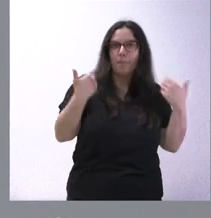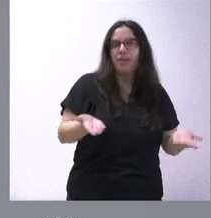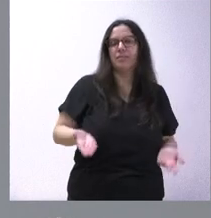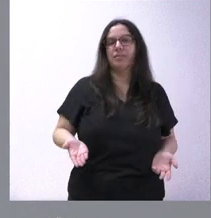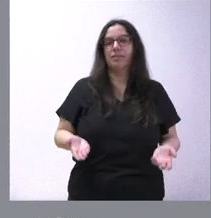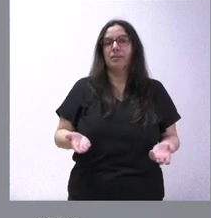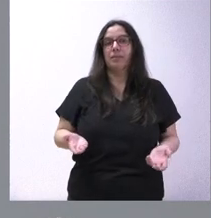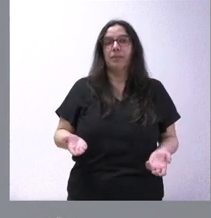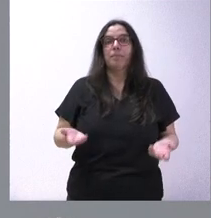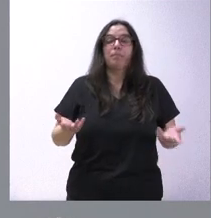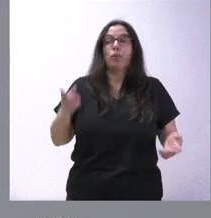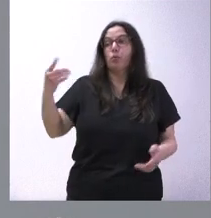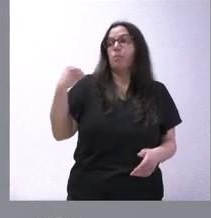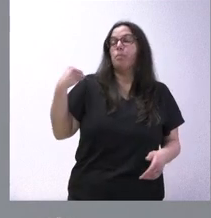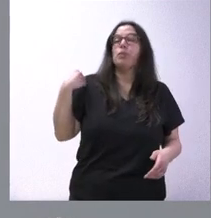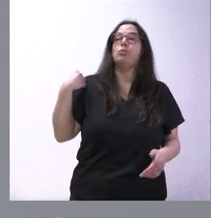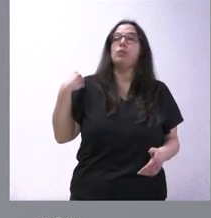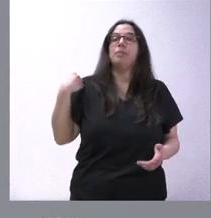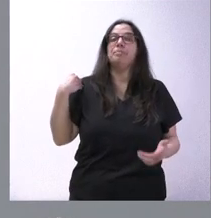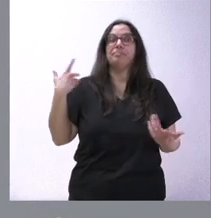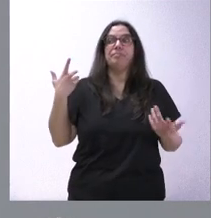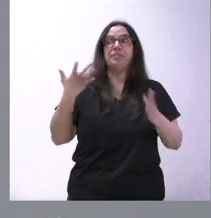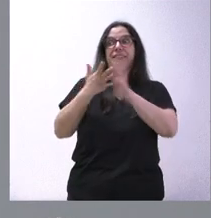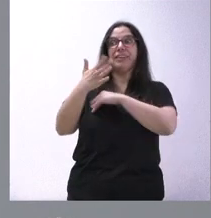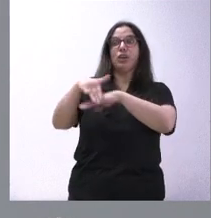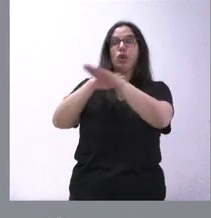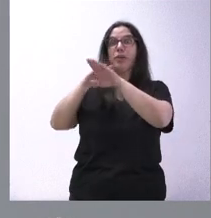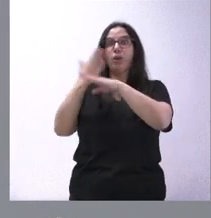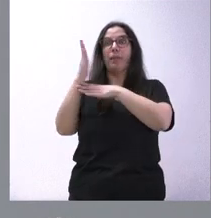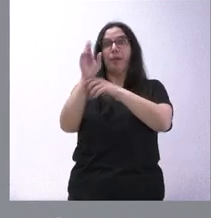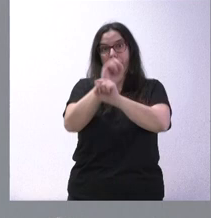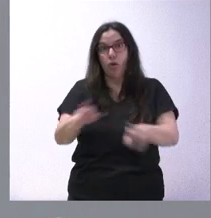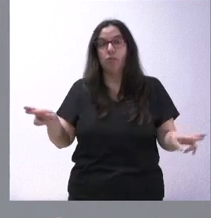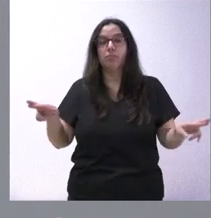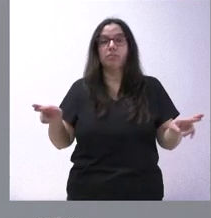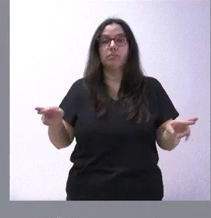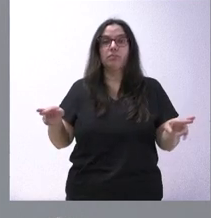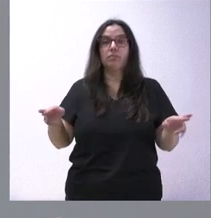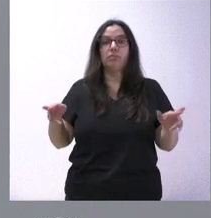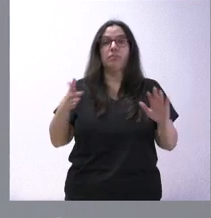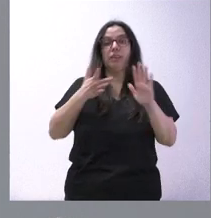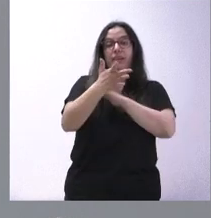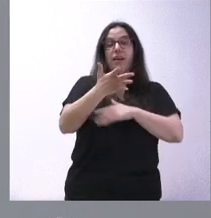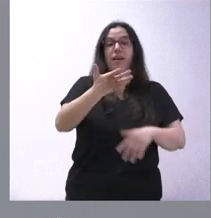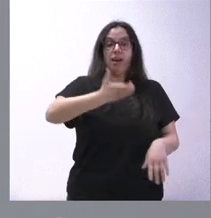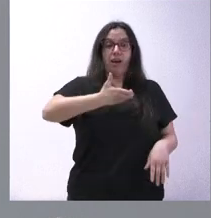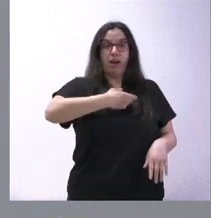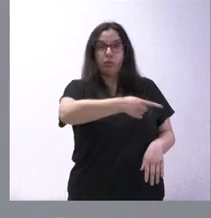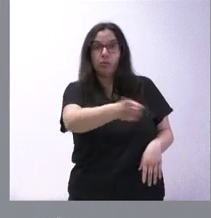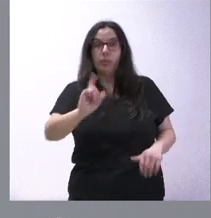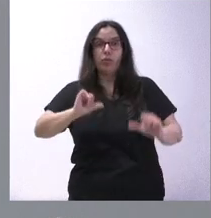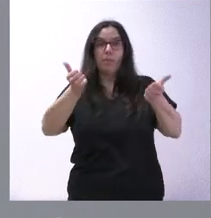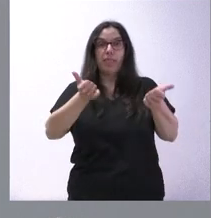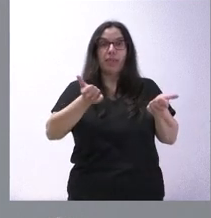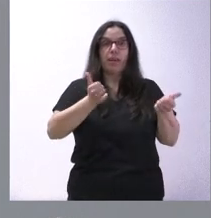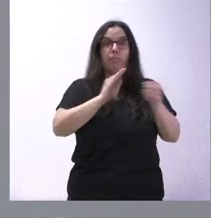de su pregunta se deriva que lo que plantea el Gobierno es incluso peor, que es que los ayuntamientos empiecen a financiar